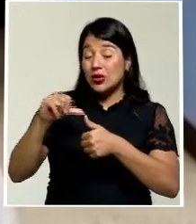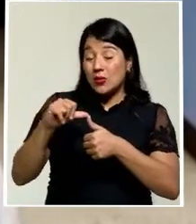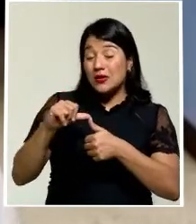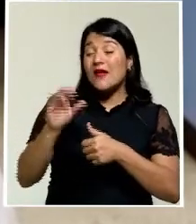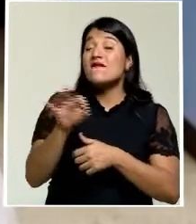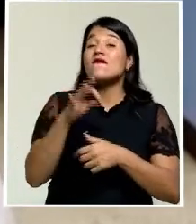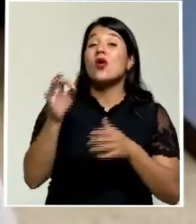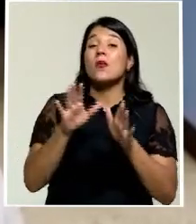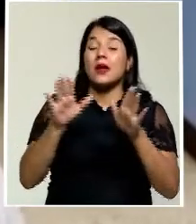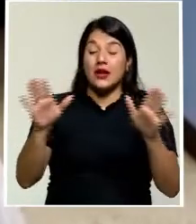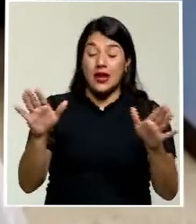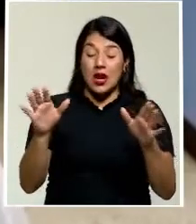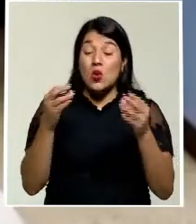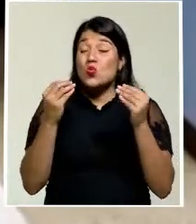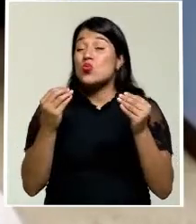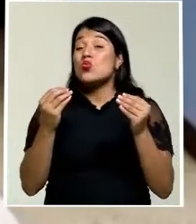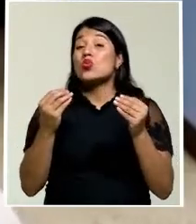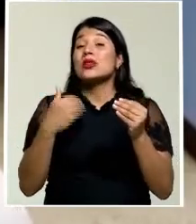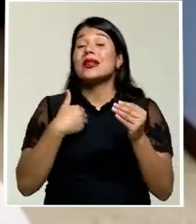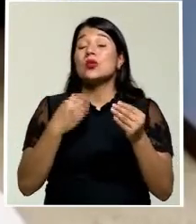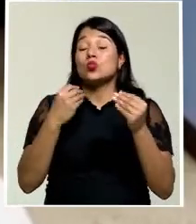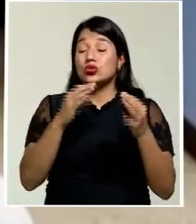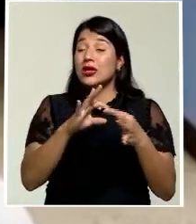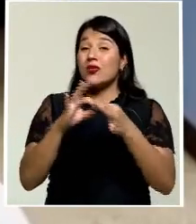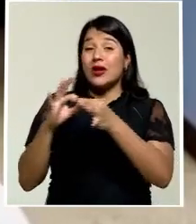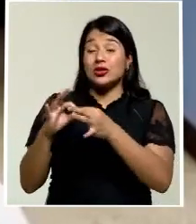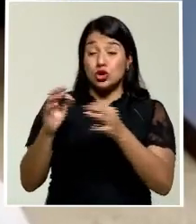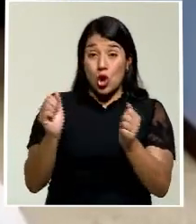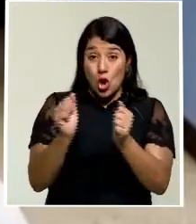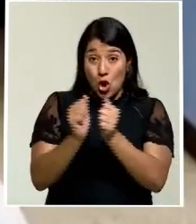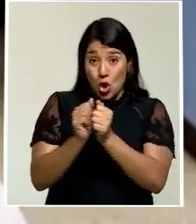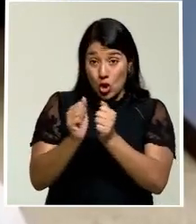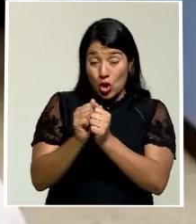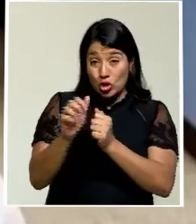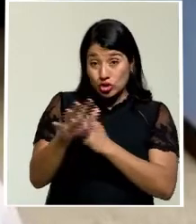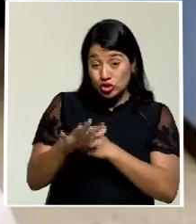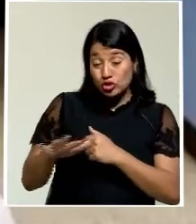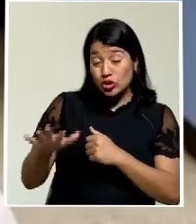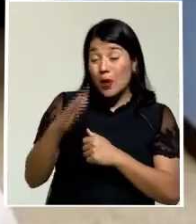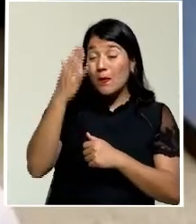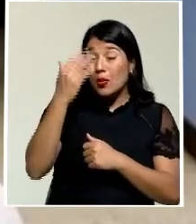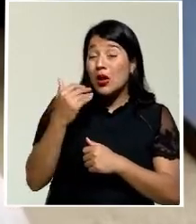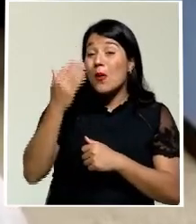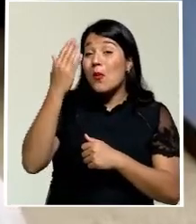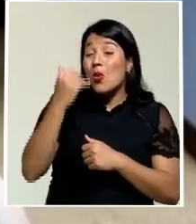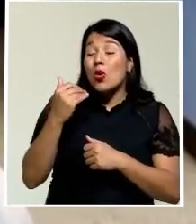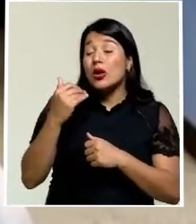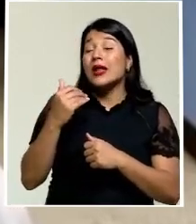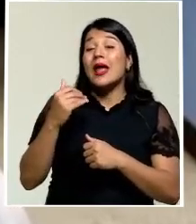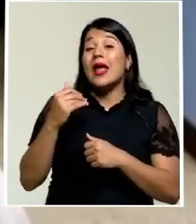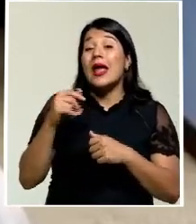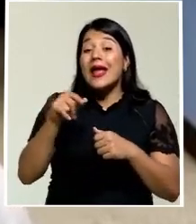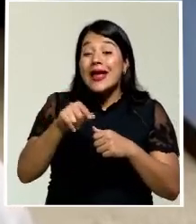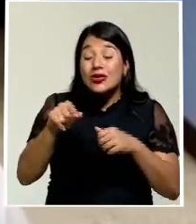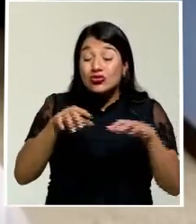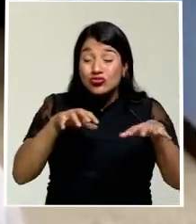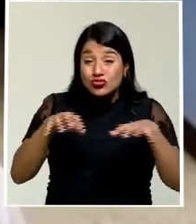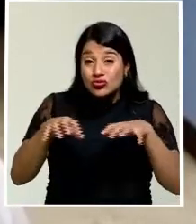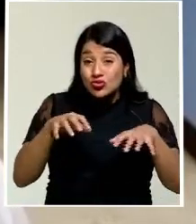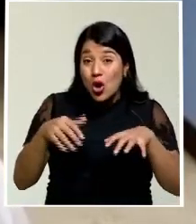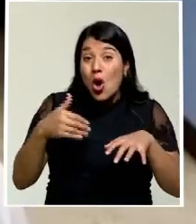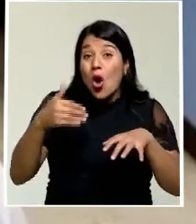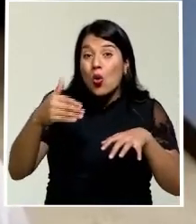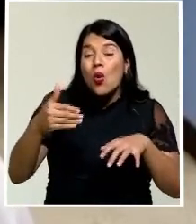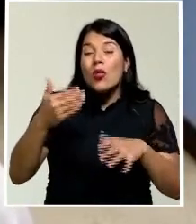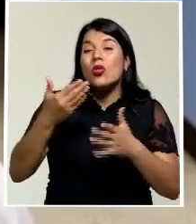general, están muy asociadas a la zona tropical porque se activan con humedad después de que durante la